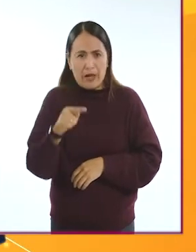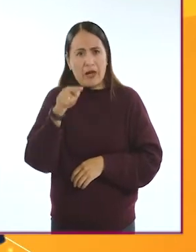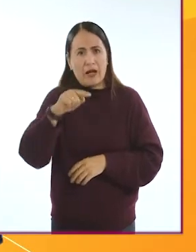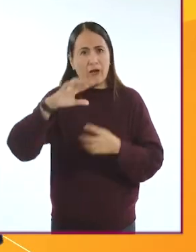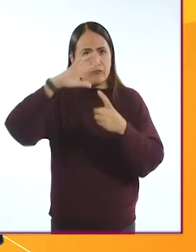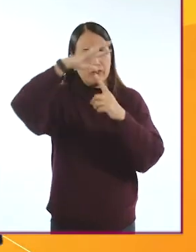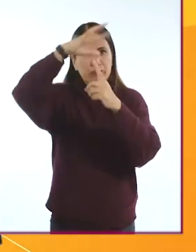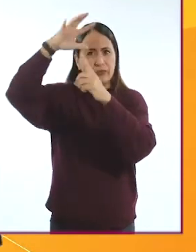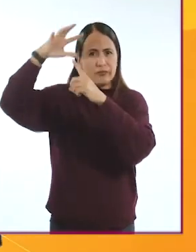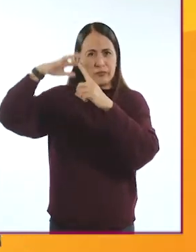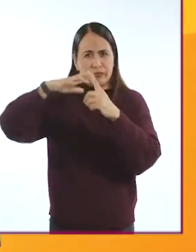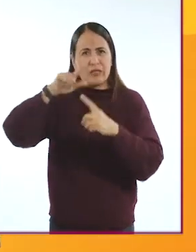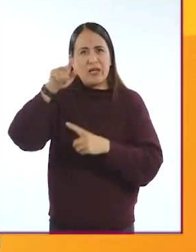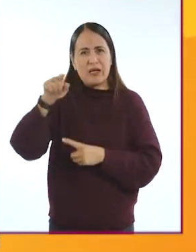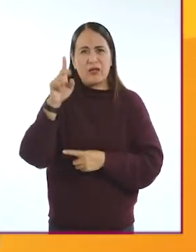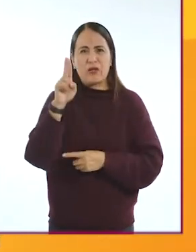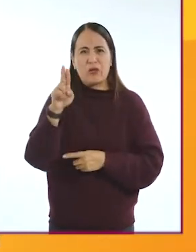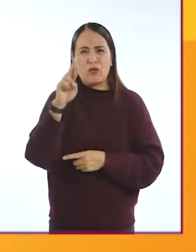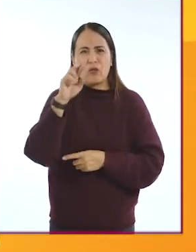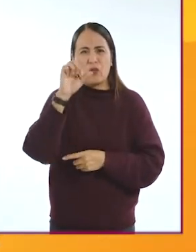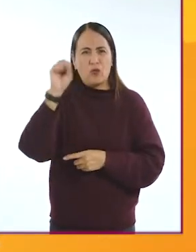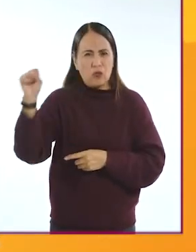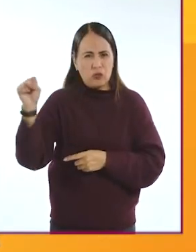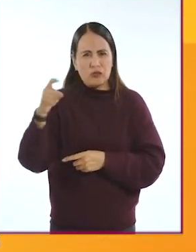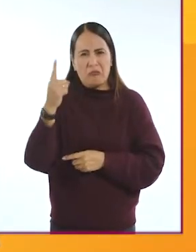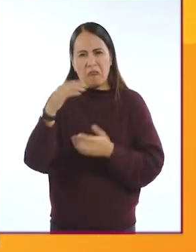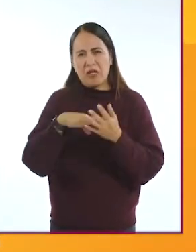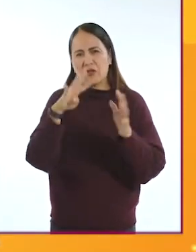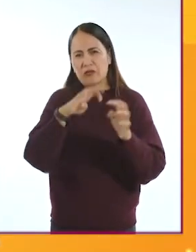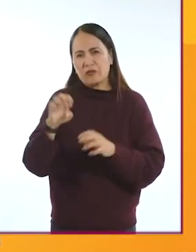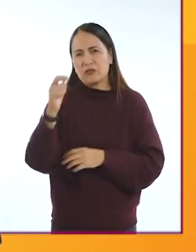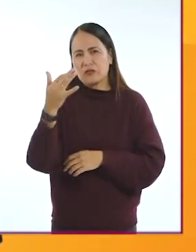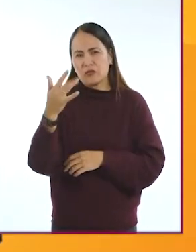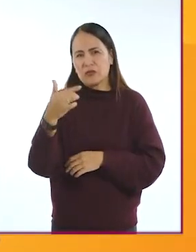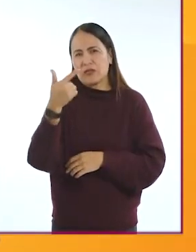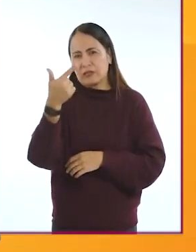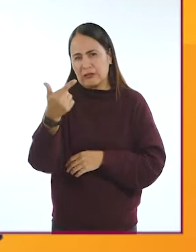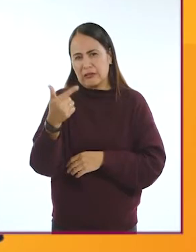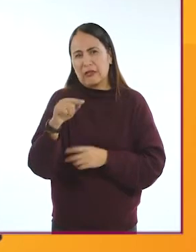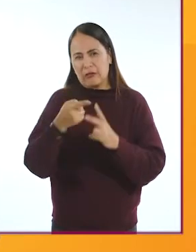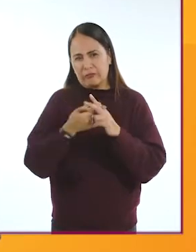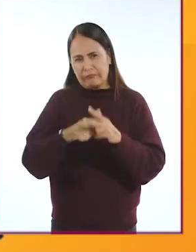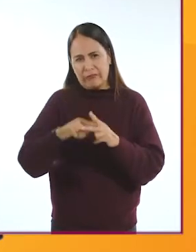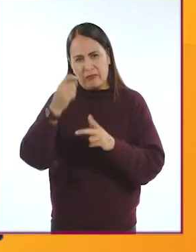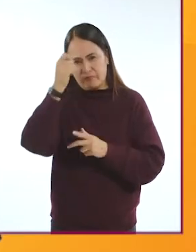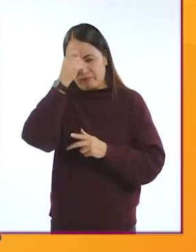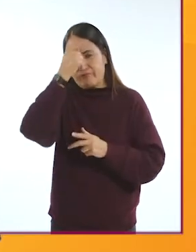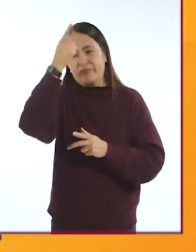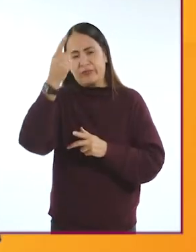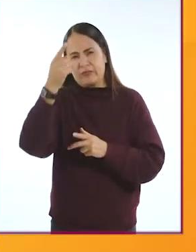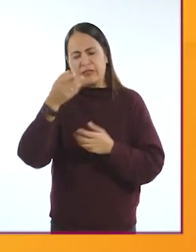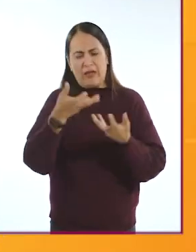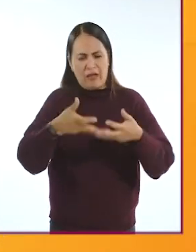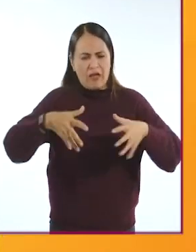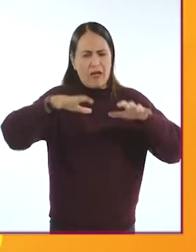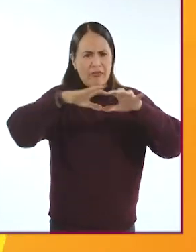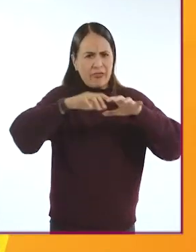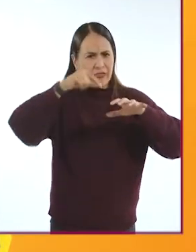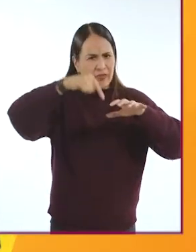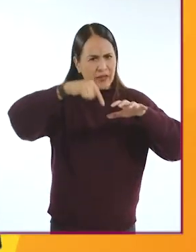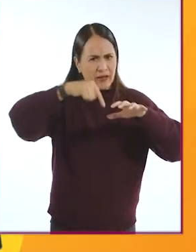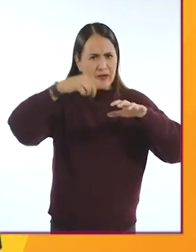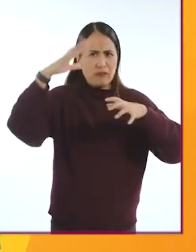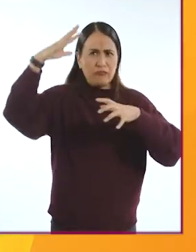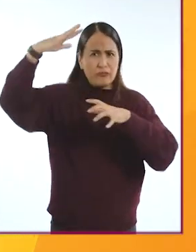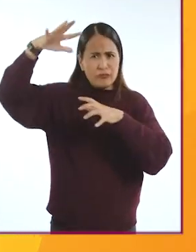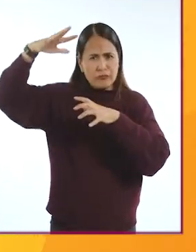rastrear los satélites de la extinta Unión Soviética en 1957. Exacto. Pensaron que si desde la Tierra se podía